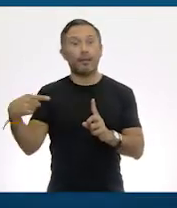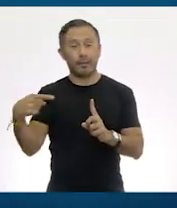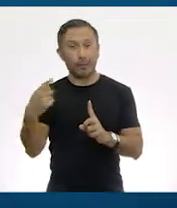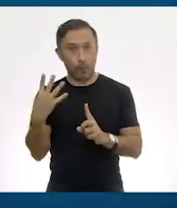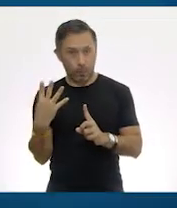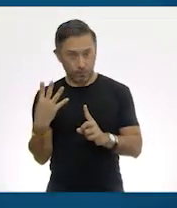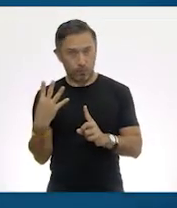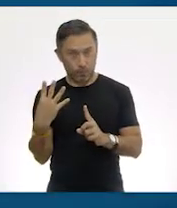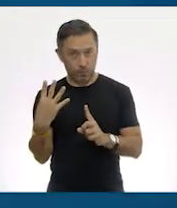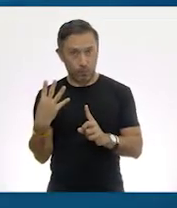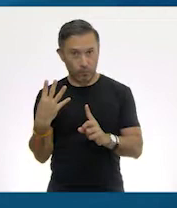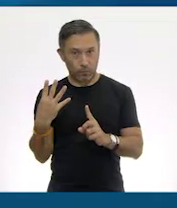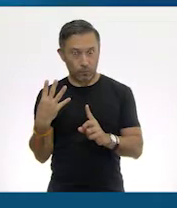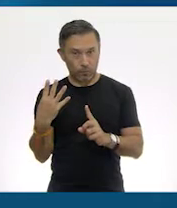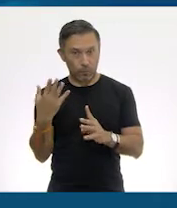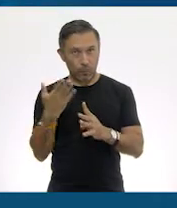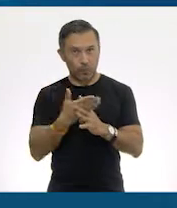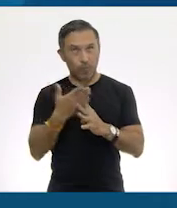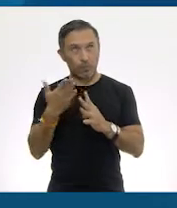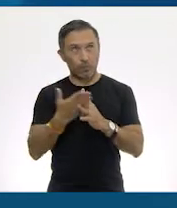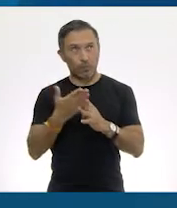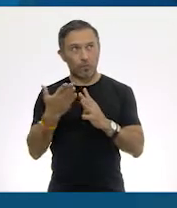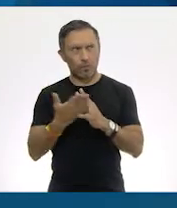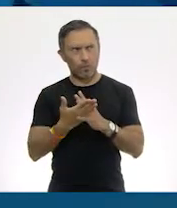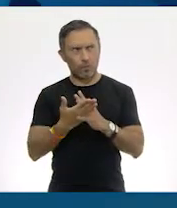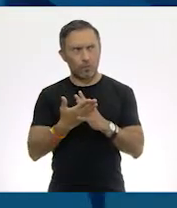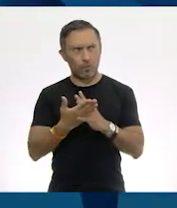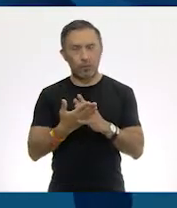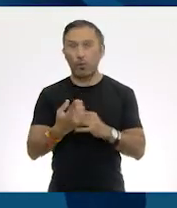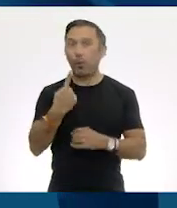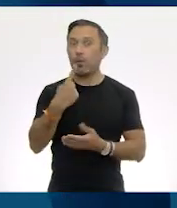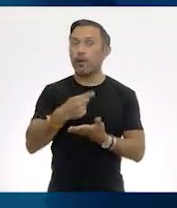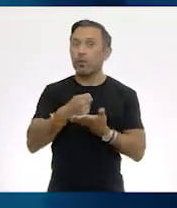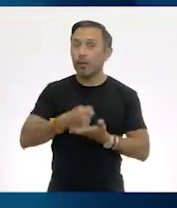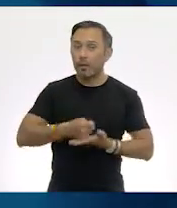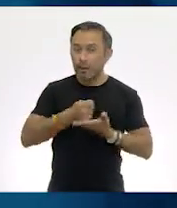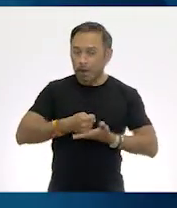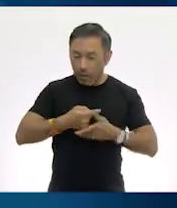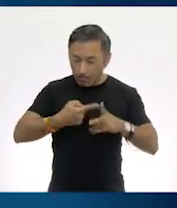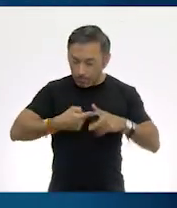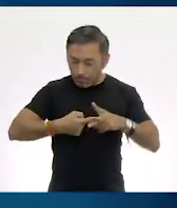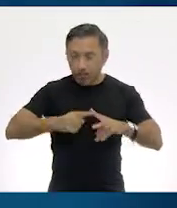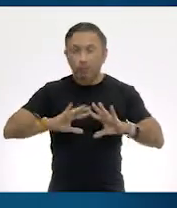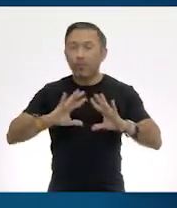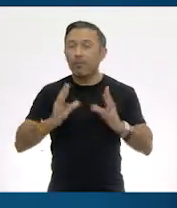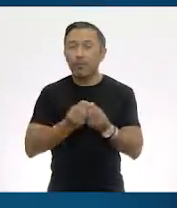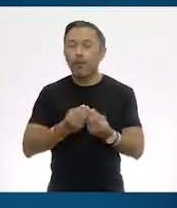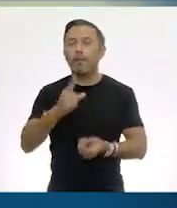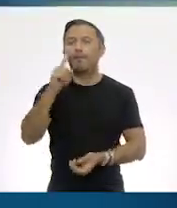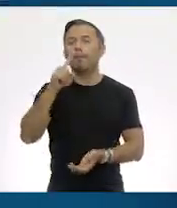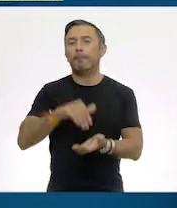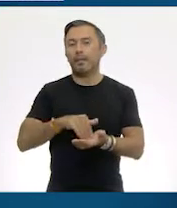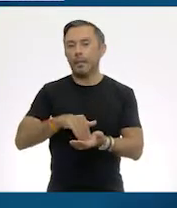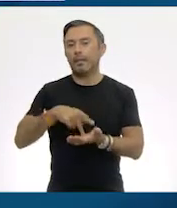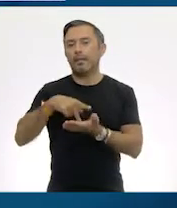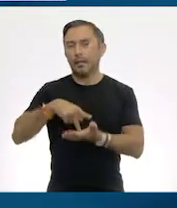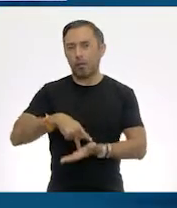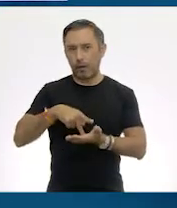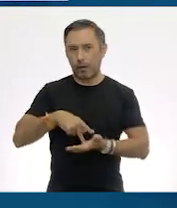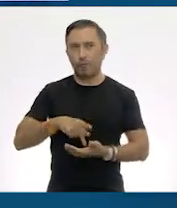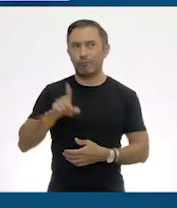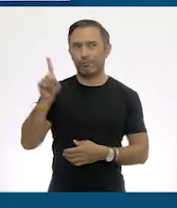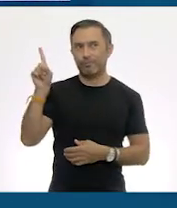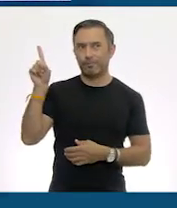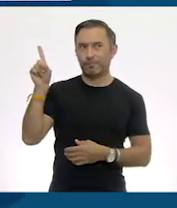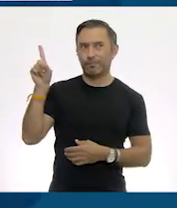entonces nos da que una tonelada es igual a 1.000 kilogramos. Muy bien. A ver,